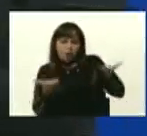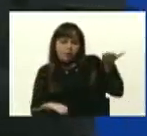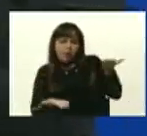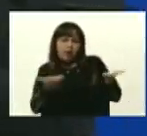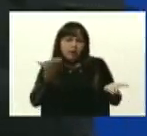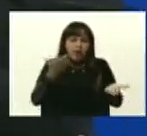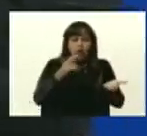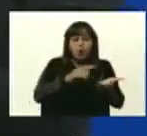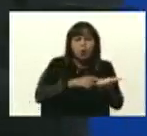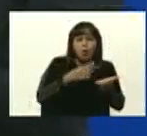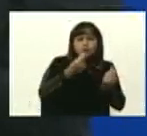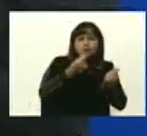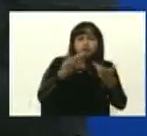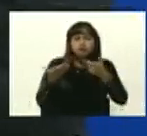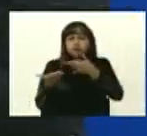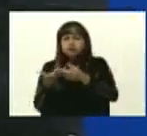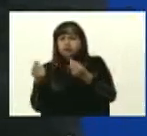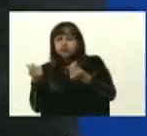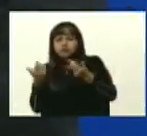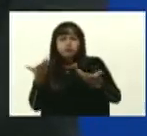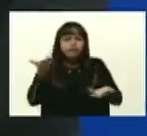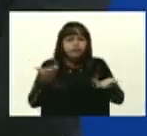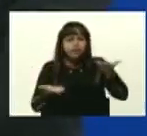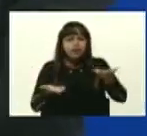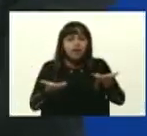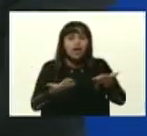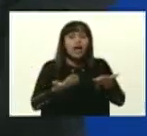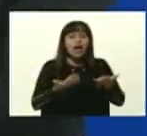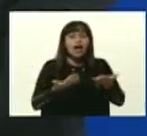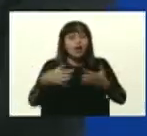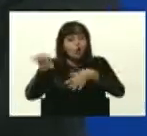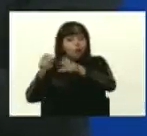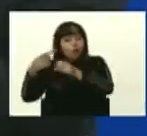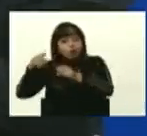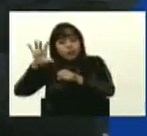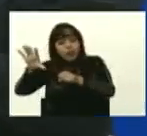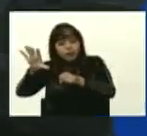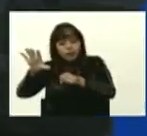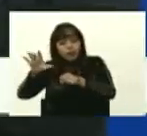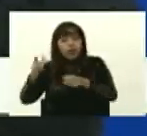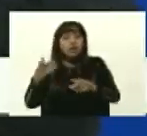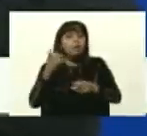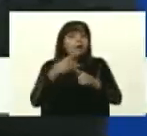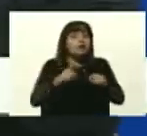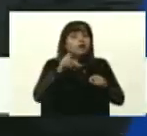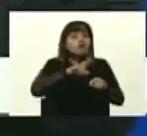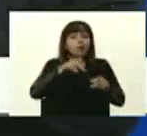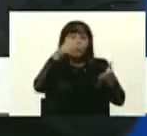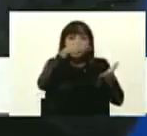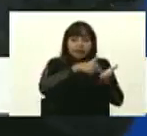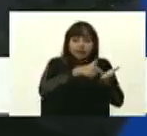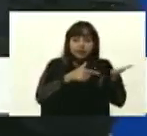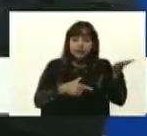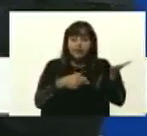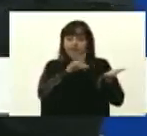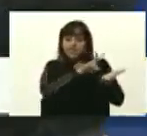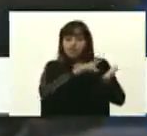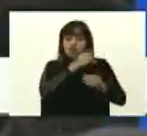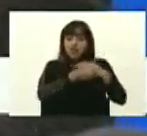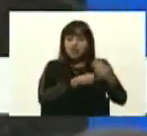precios en el mercado, de traer este dispositivo, disminuye en un 50%. Bueno, imagínense ustedes.